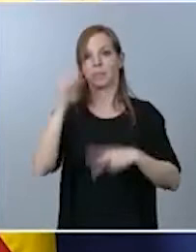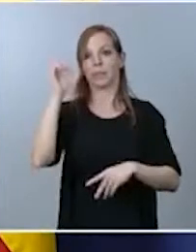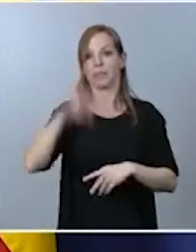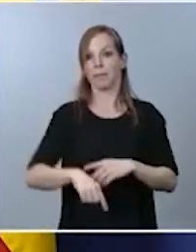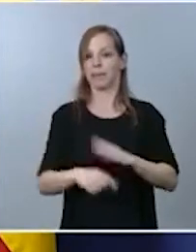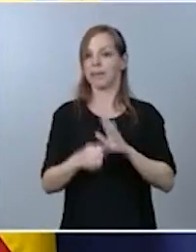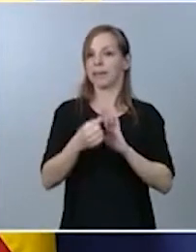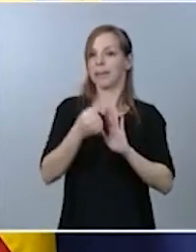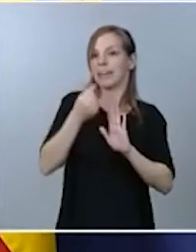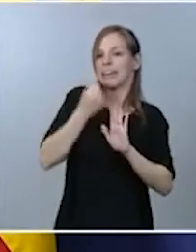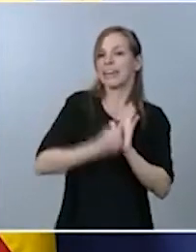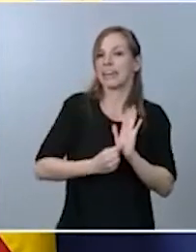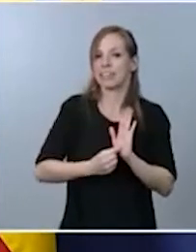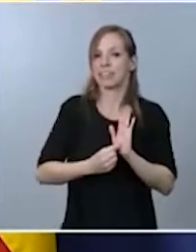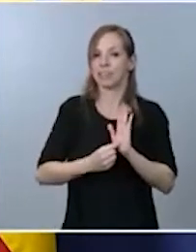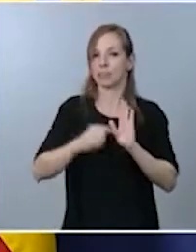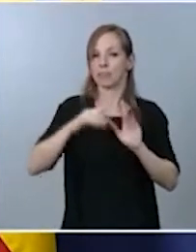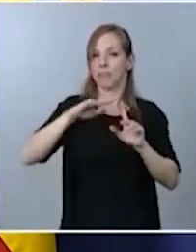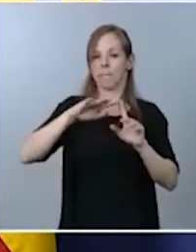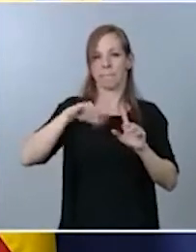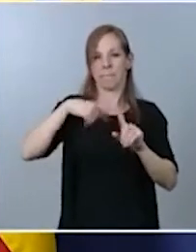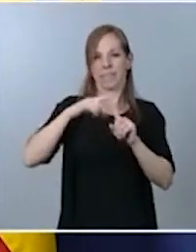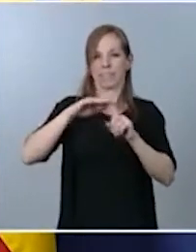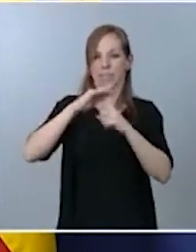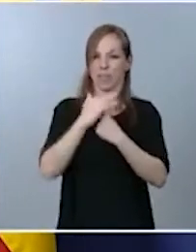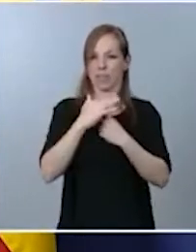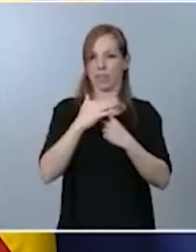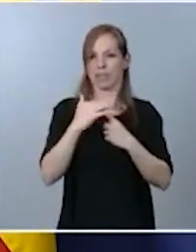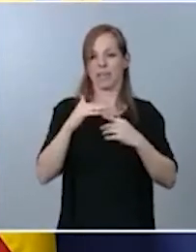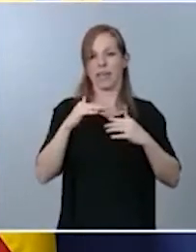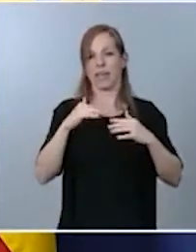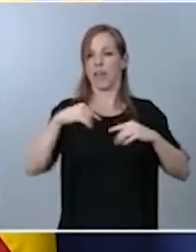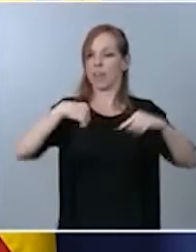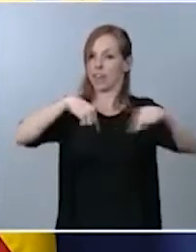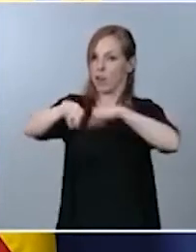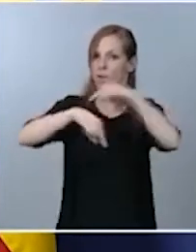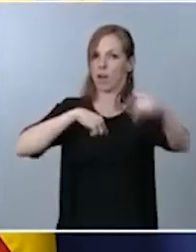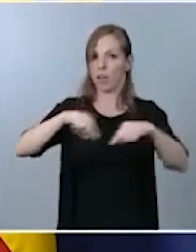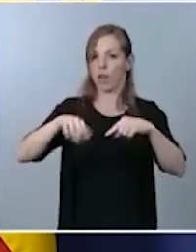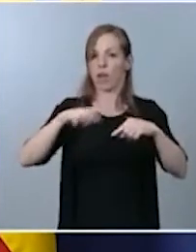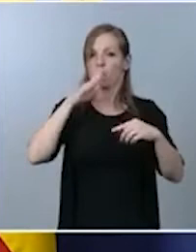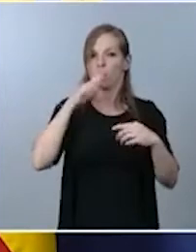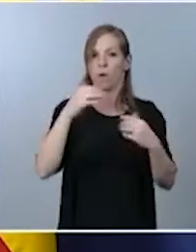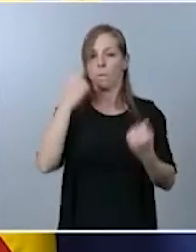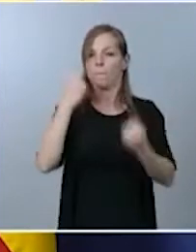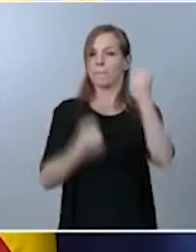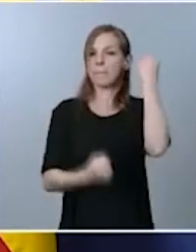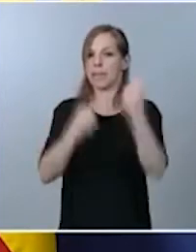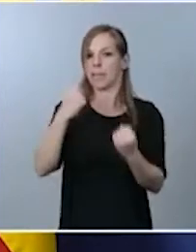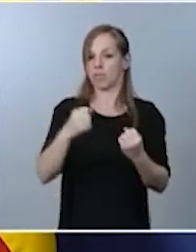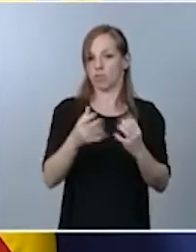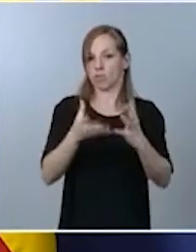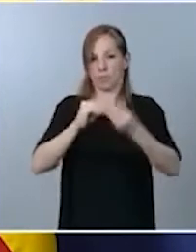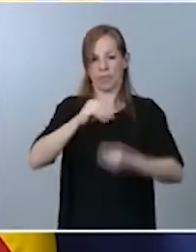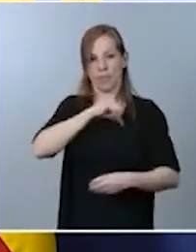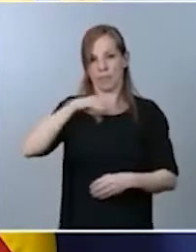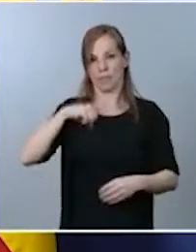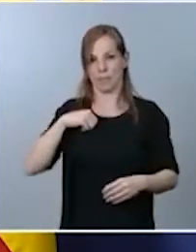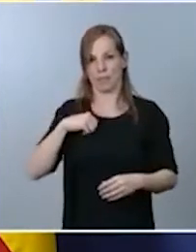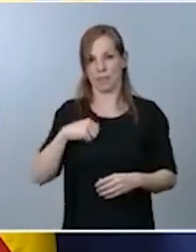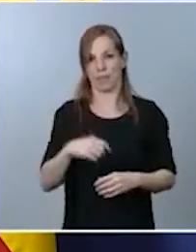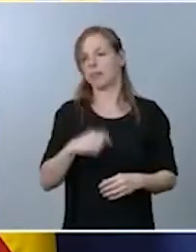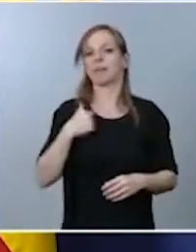circulación de los vehículos de movilidad personal que se han hecho tan habituales y forman parte de la iconografía ya de nuestras